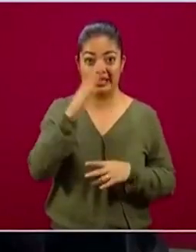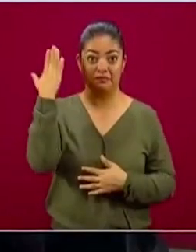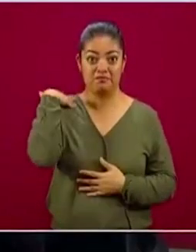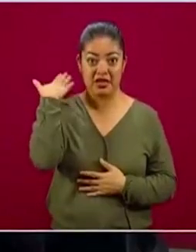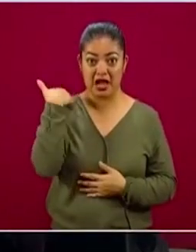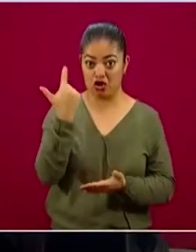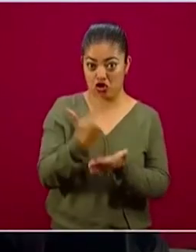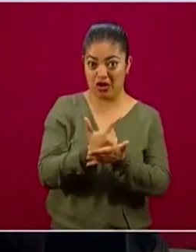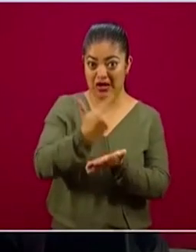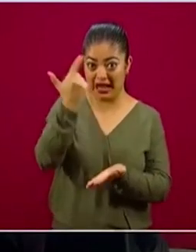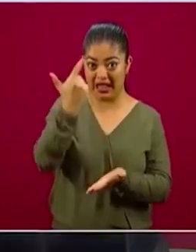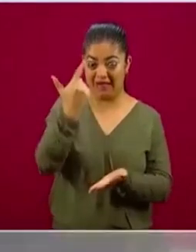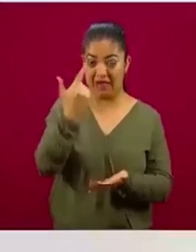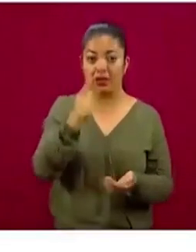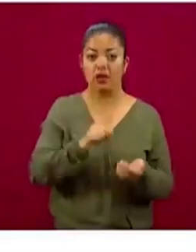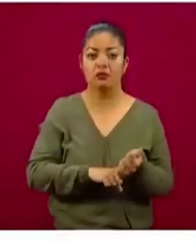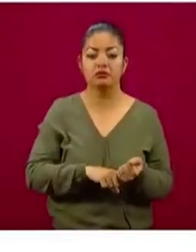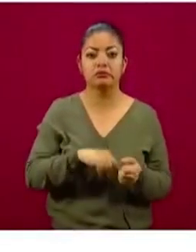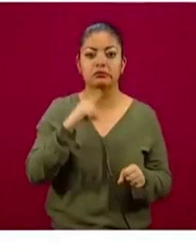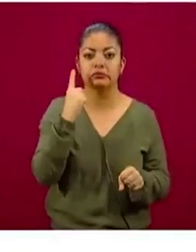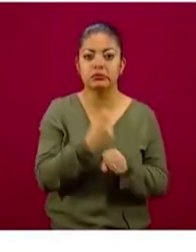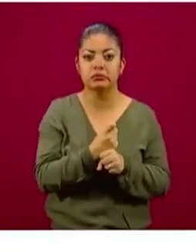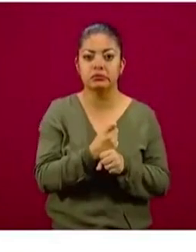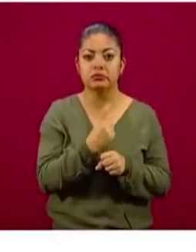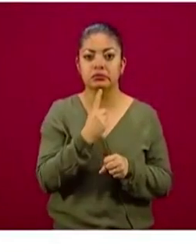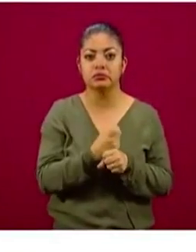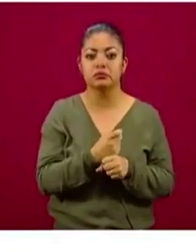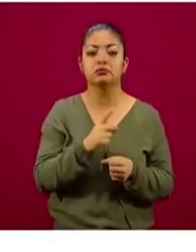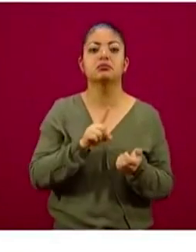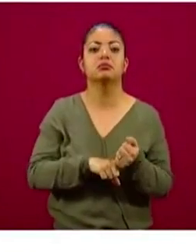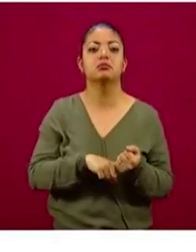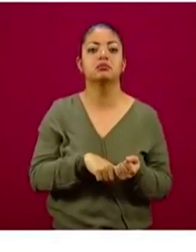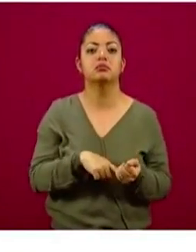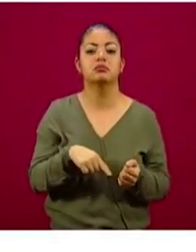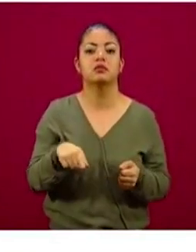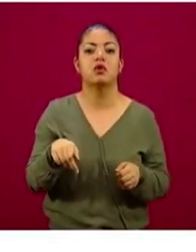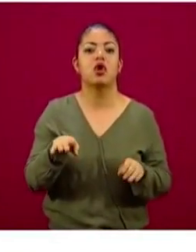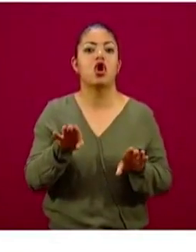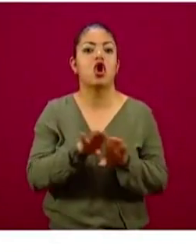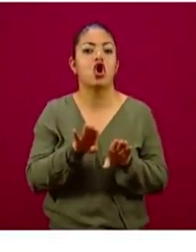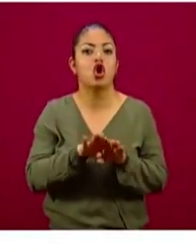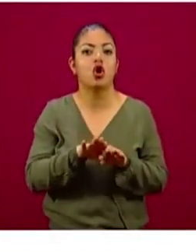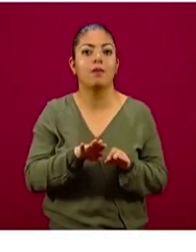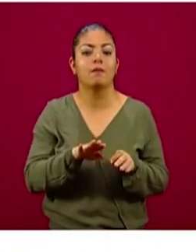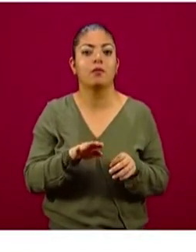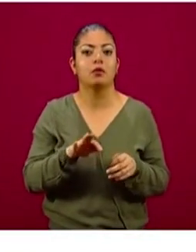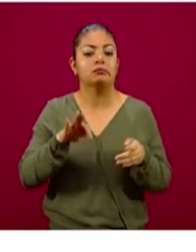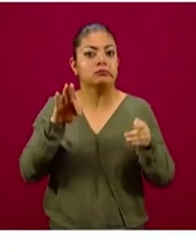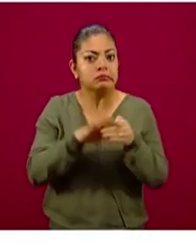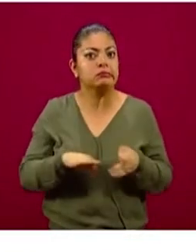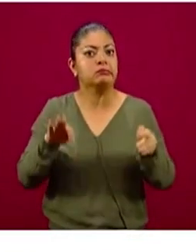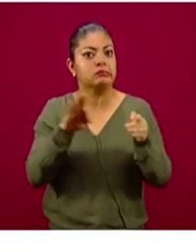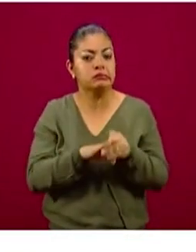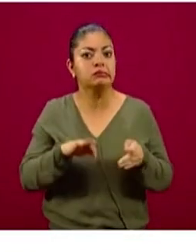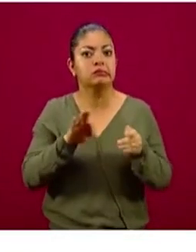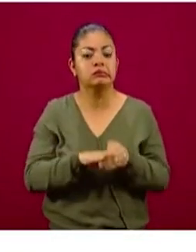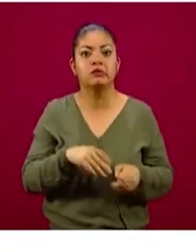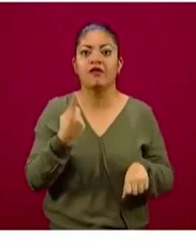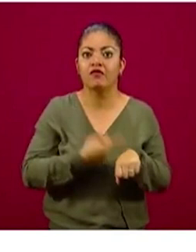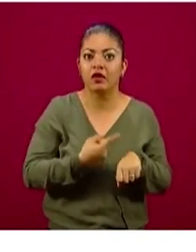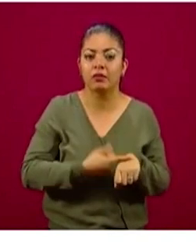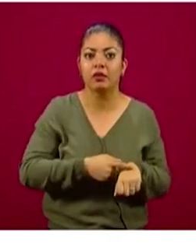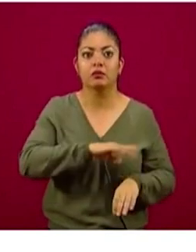la tendencia son causa frecuente de enfermedad y de defunciones